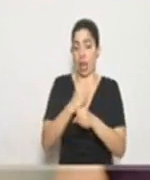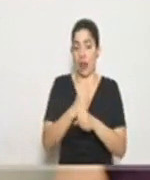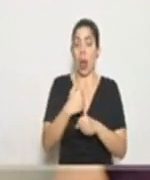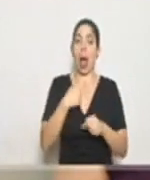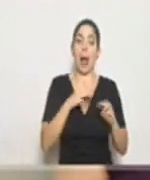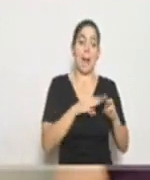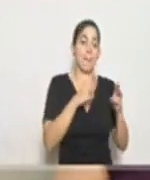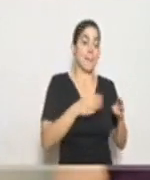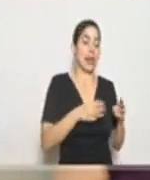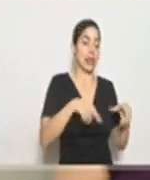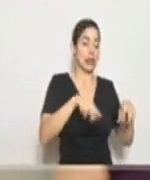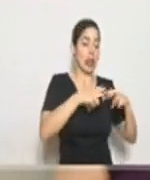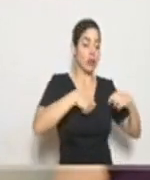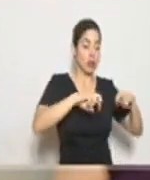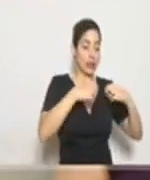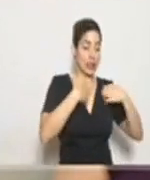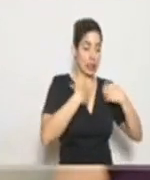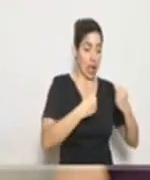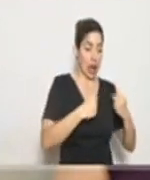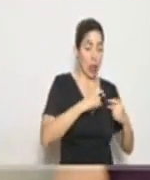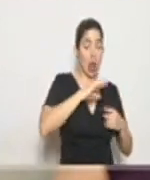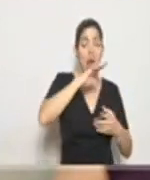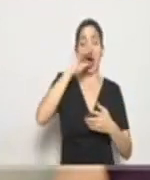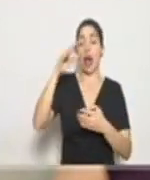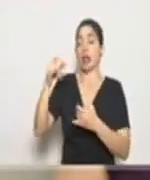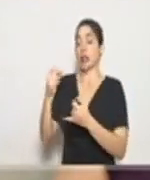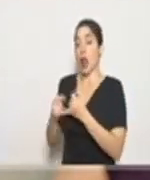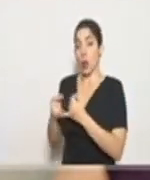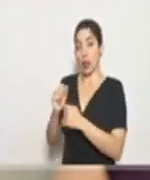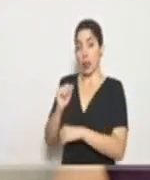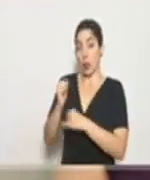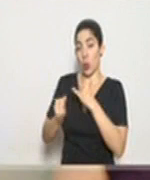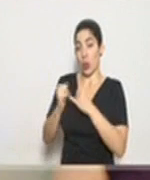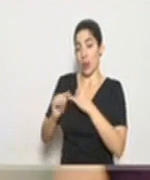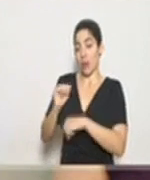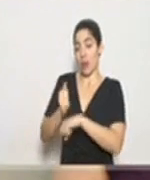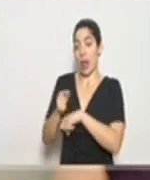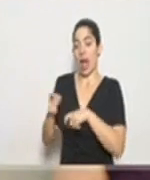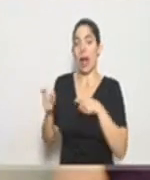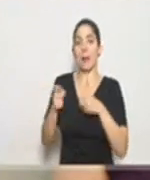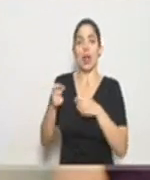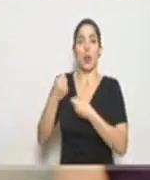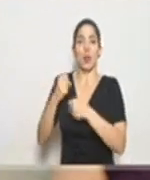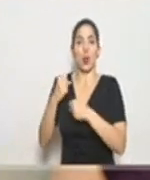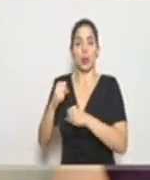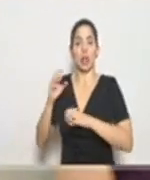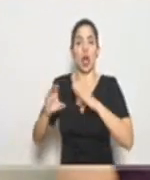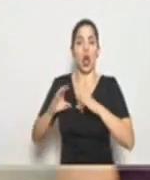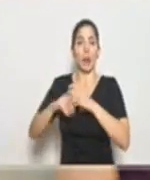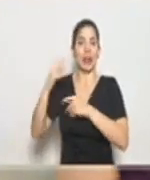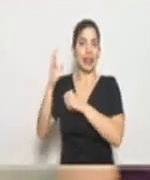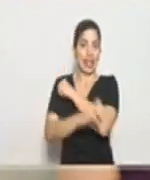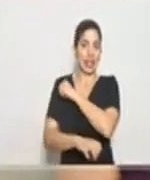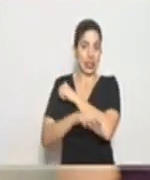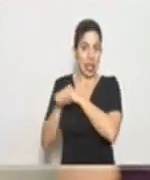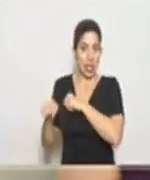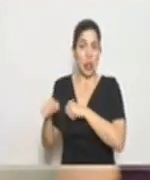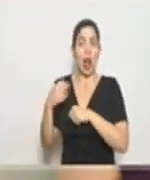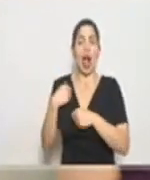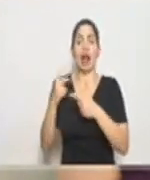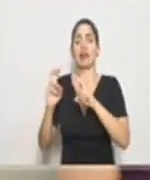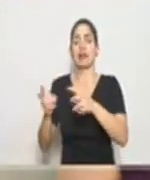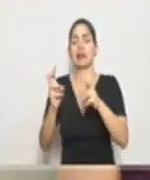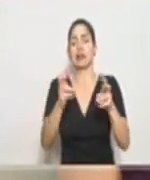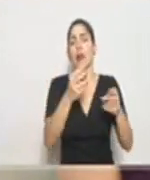la mesa del sector salud hasta la última que se ha conformado, que es la de gestión municipal y comercio exterior, pasando por los temas